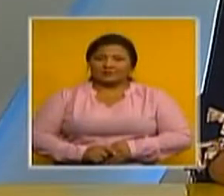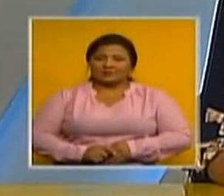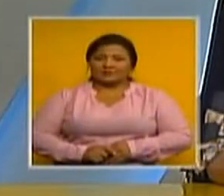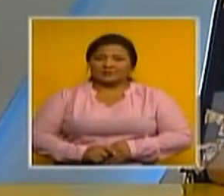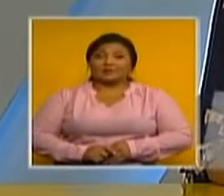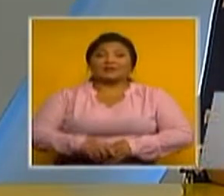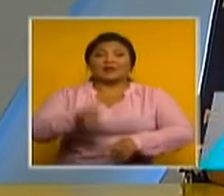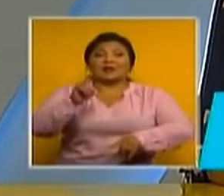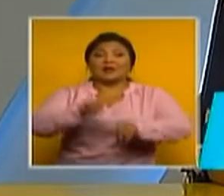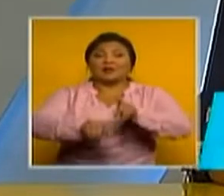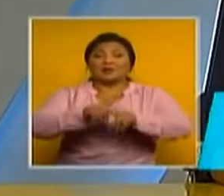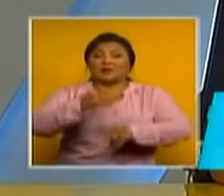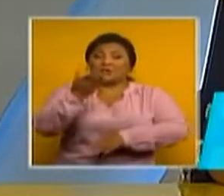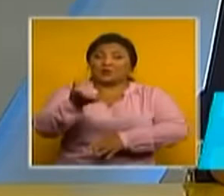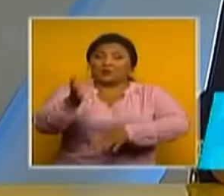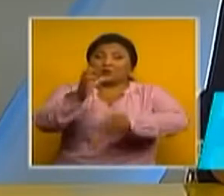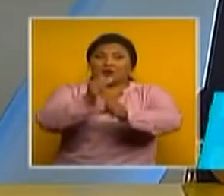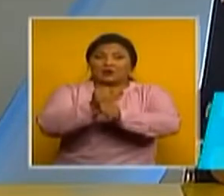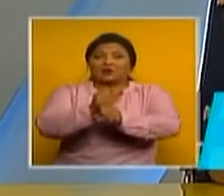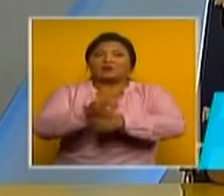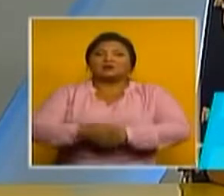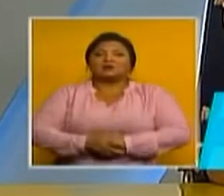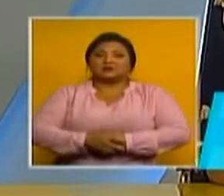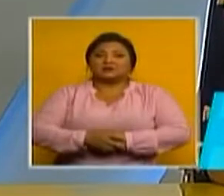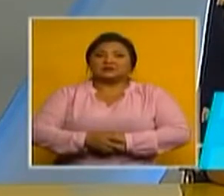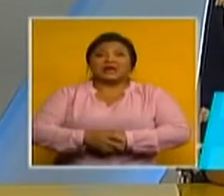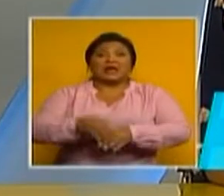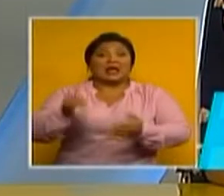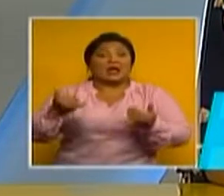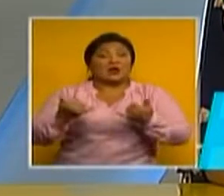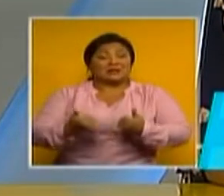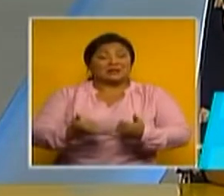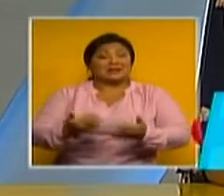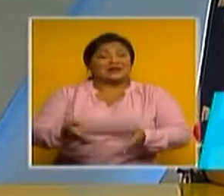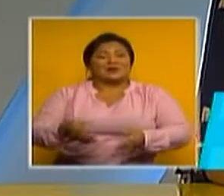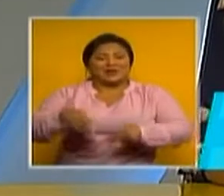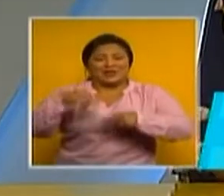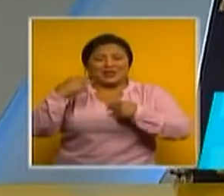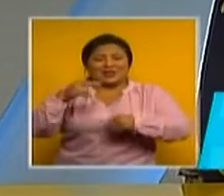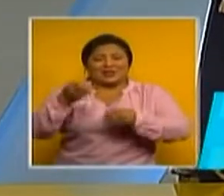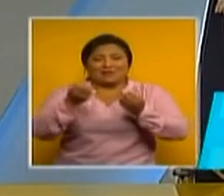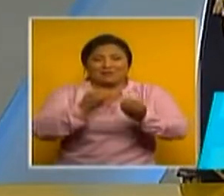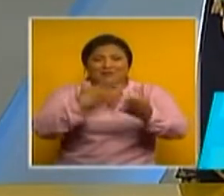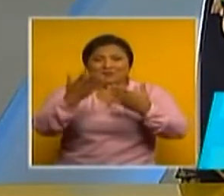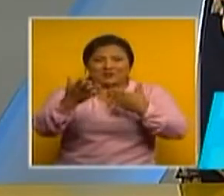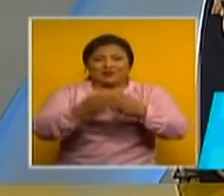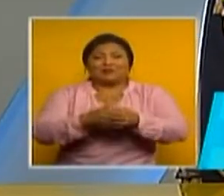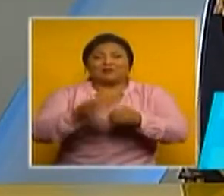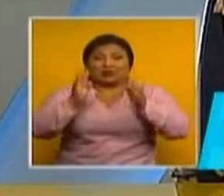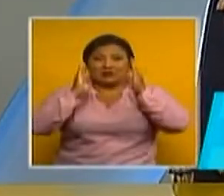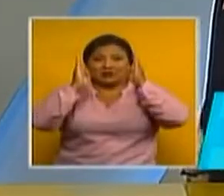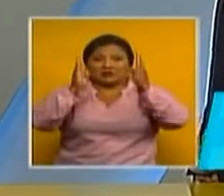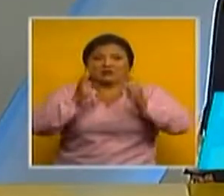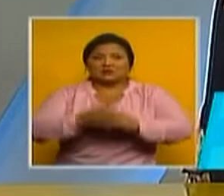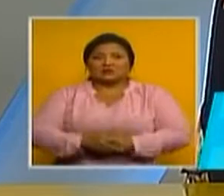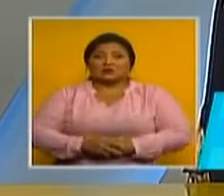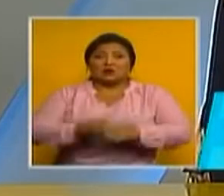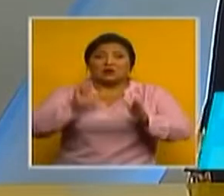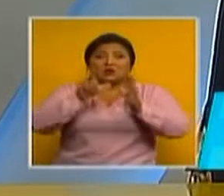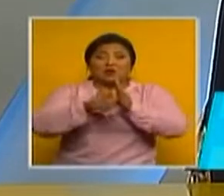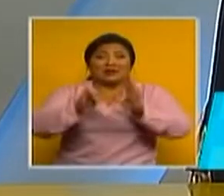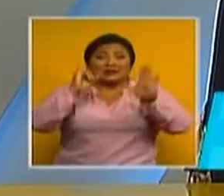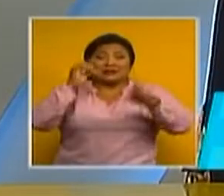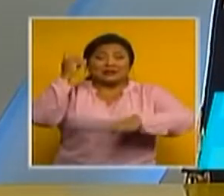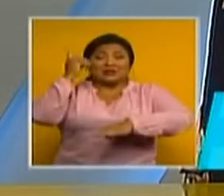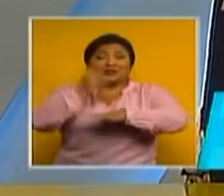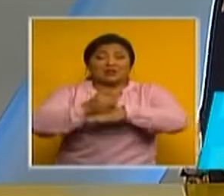Amigos televidentes, muy buenas noches. Aquí iniciamos con nuestro informativo. Mucha atención, luego de seis